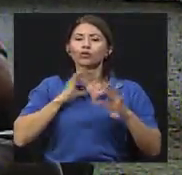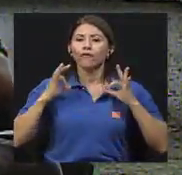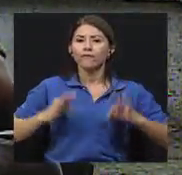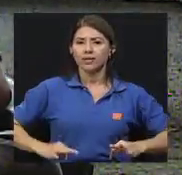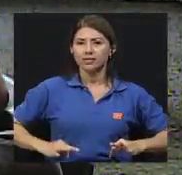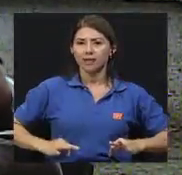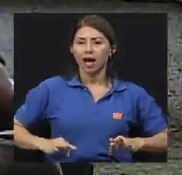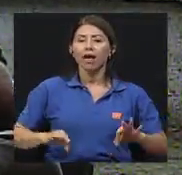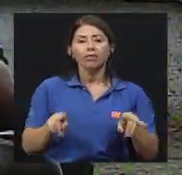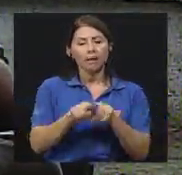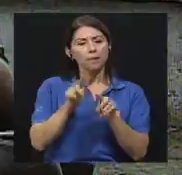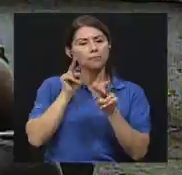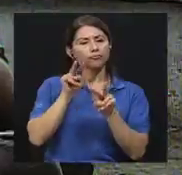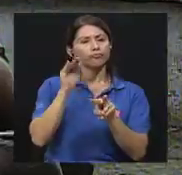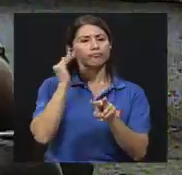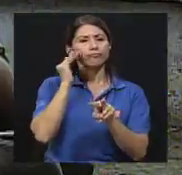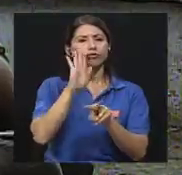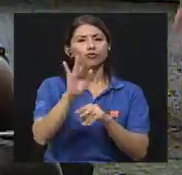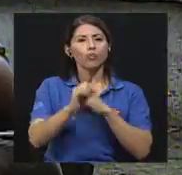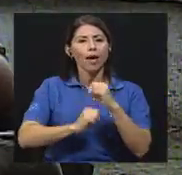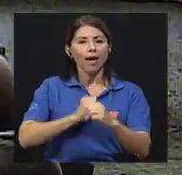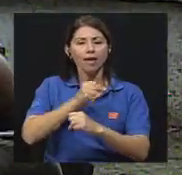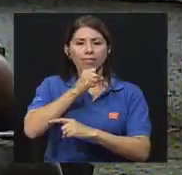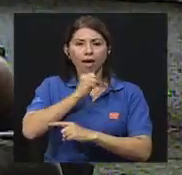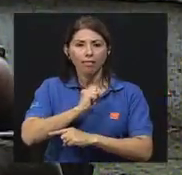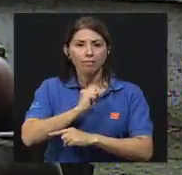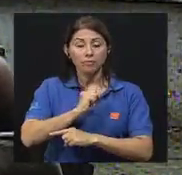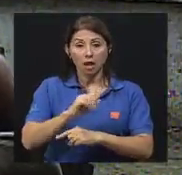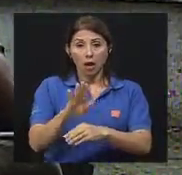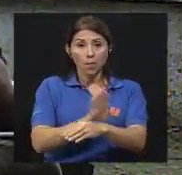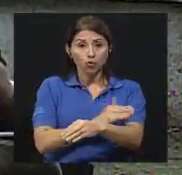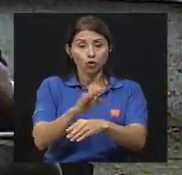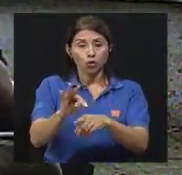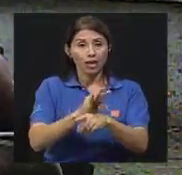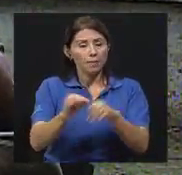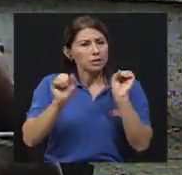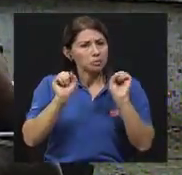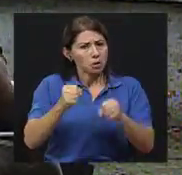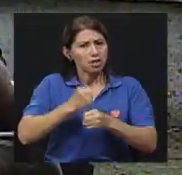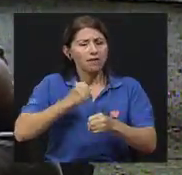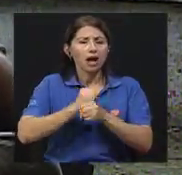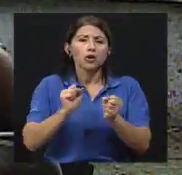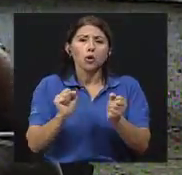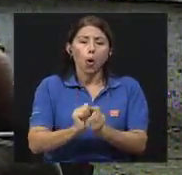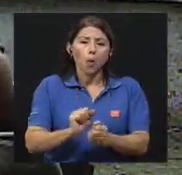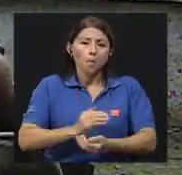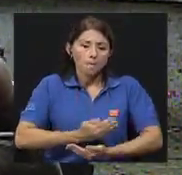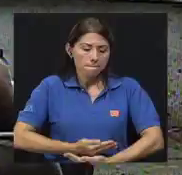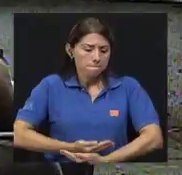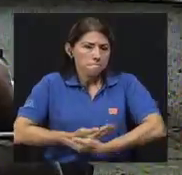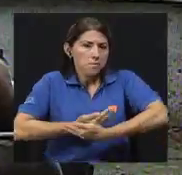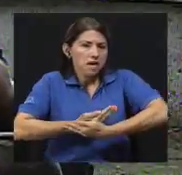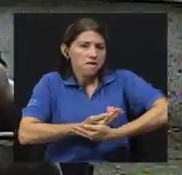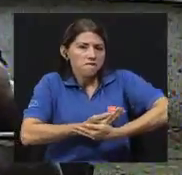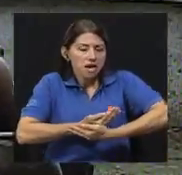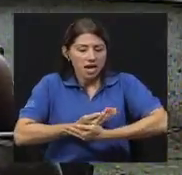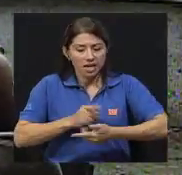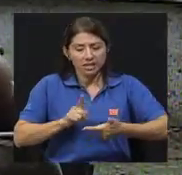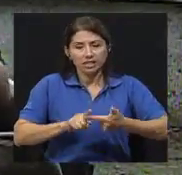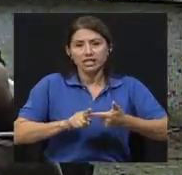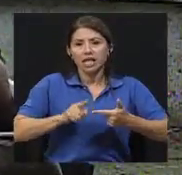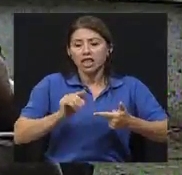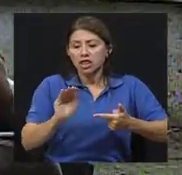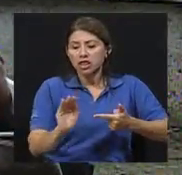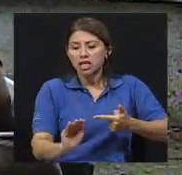¿Verdad? Entonces, en musicoterapia se puede trabajar tanto con bebés, con niños, con jóvenes,